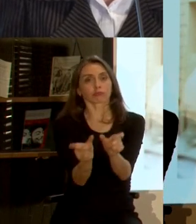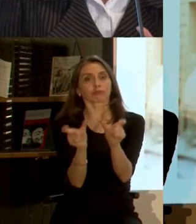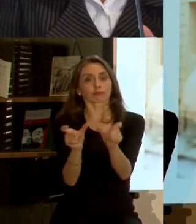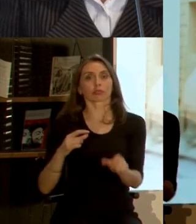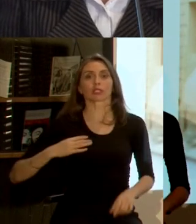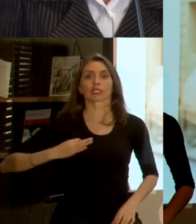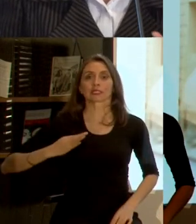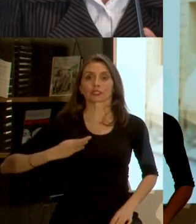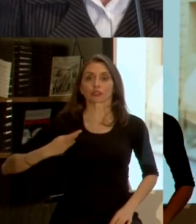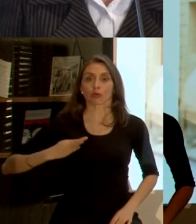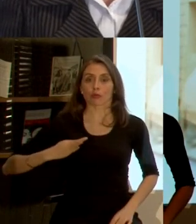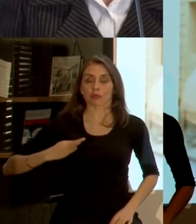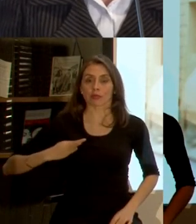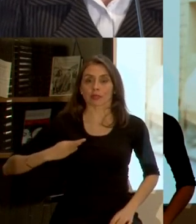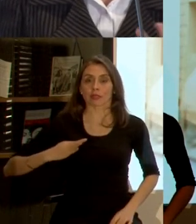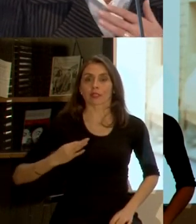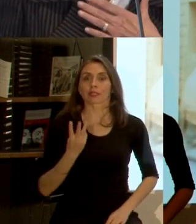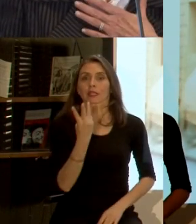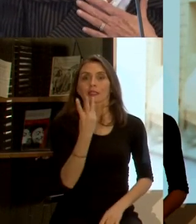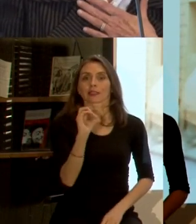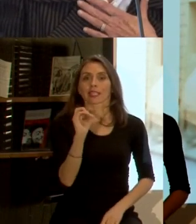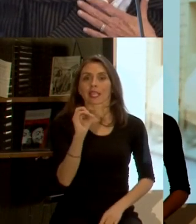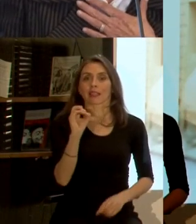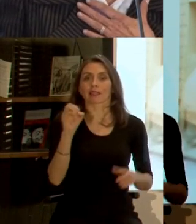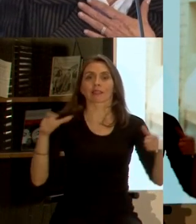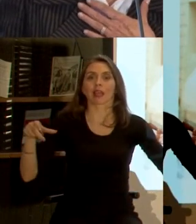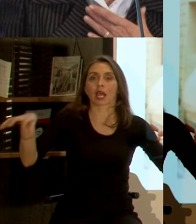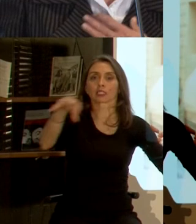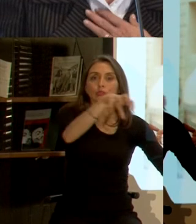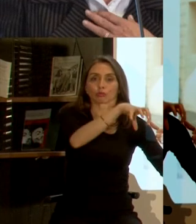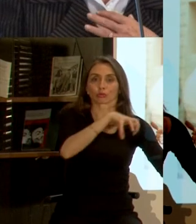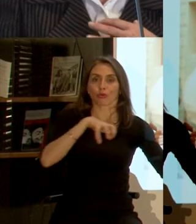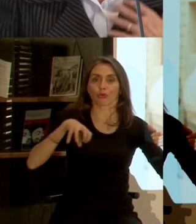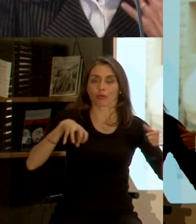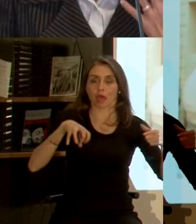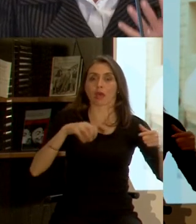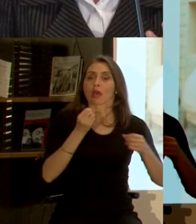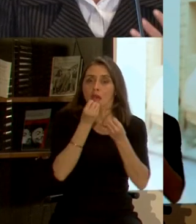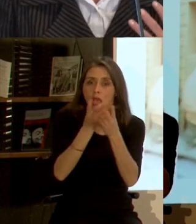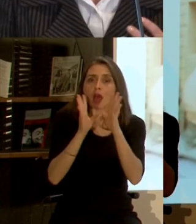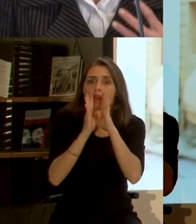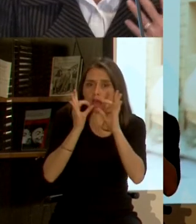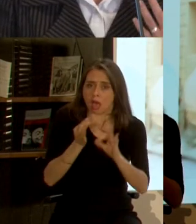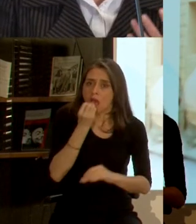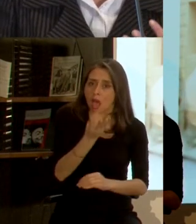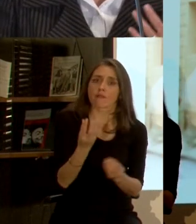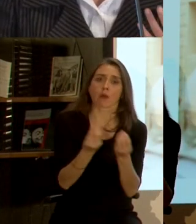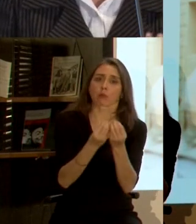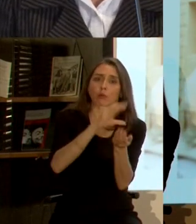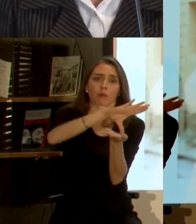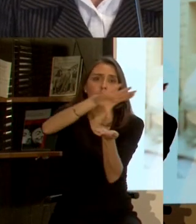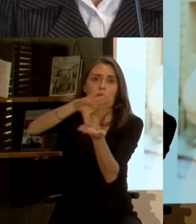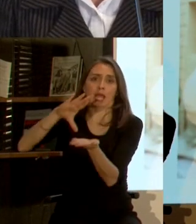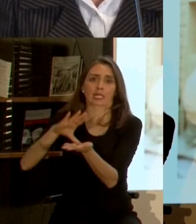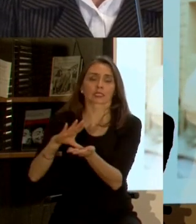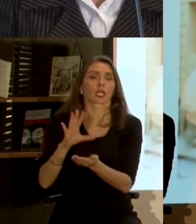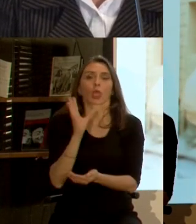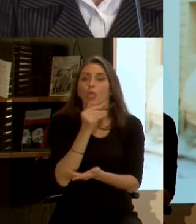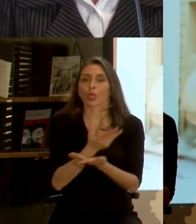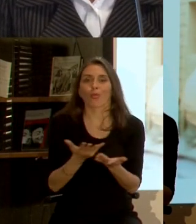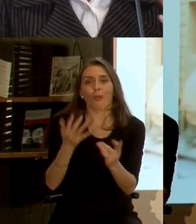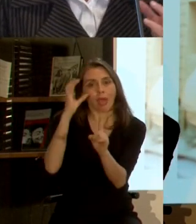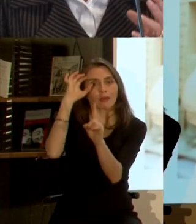ciudadano solo en 30 les voy a ser muy honestos en muchos países no hay una cultura